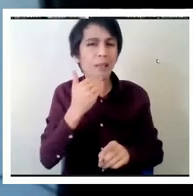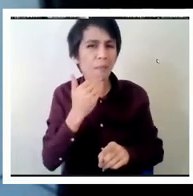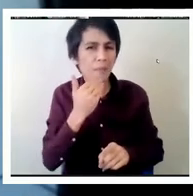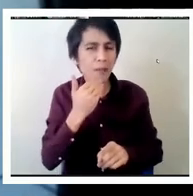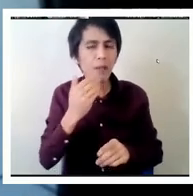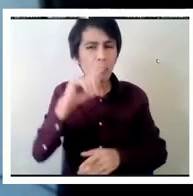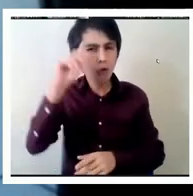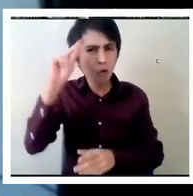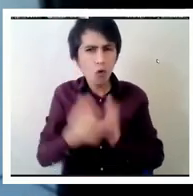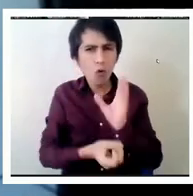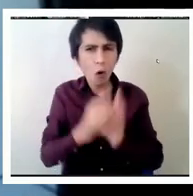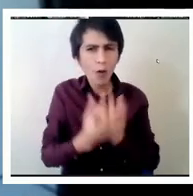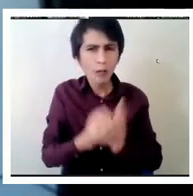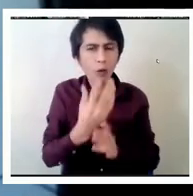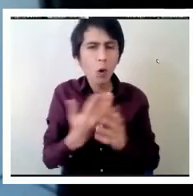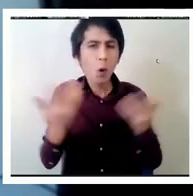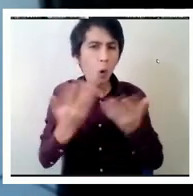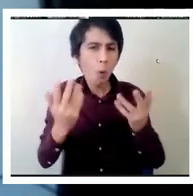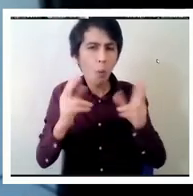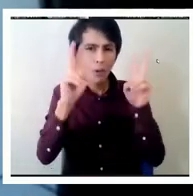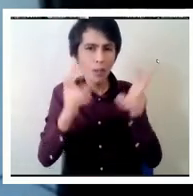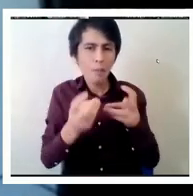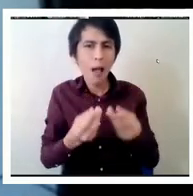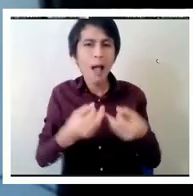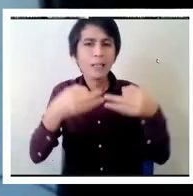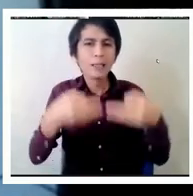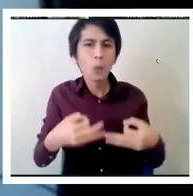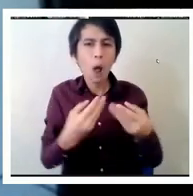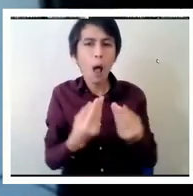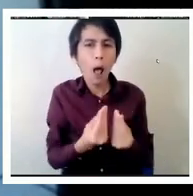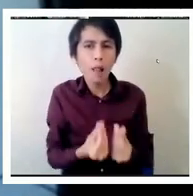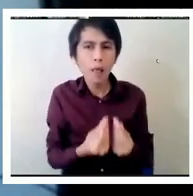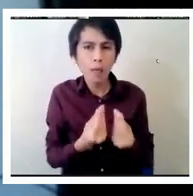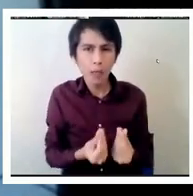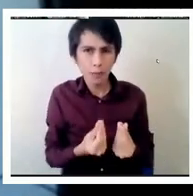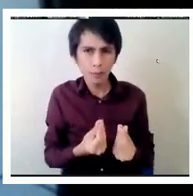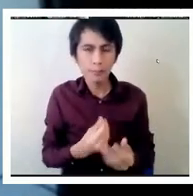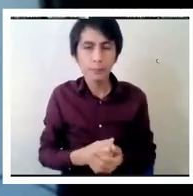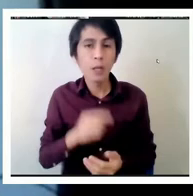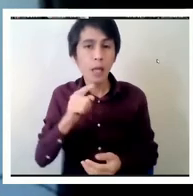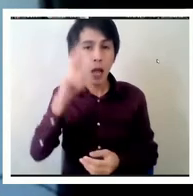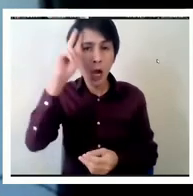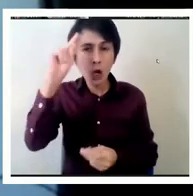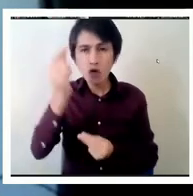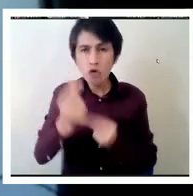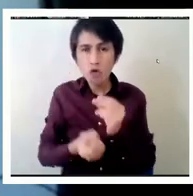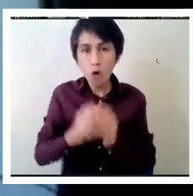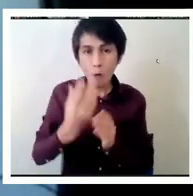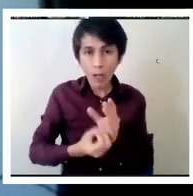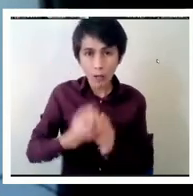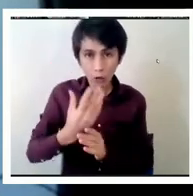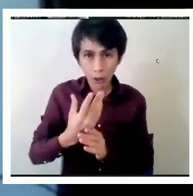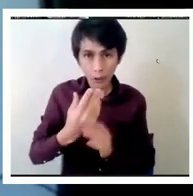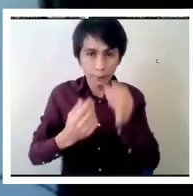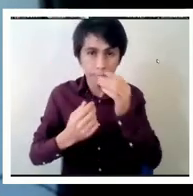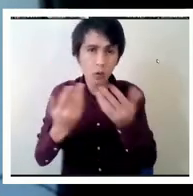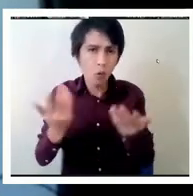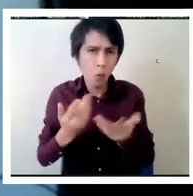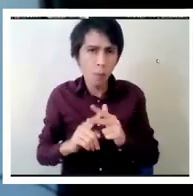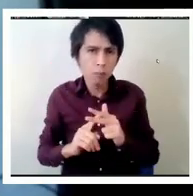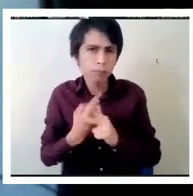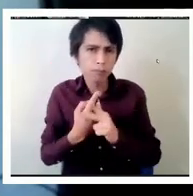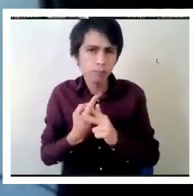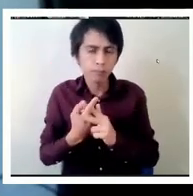ámbito de aseguramiento a la calidad. Estas innovaciones surgen por una parte de las